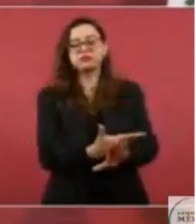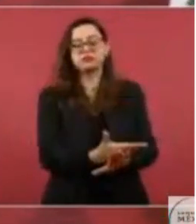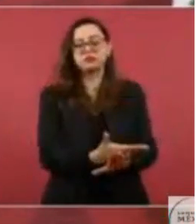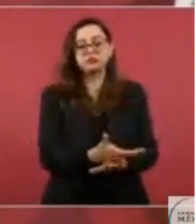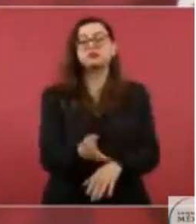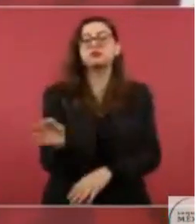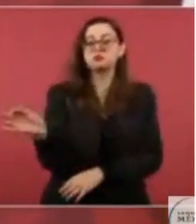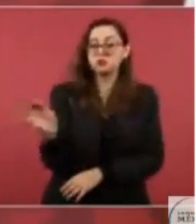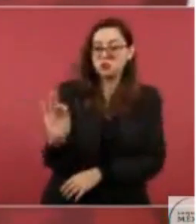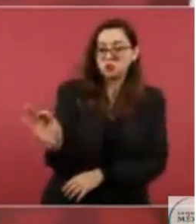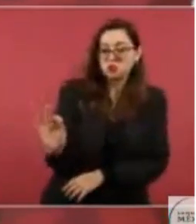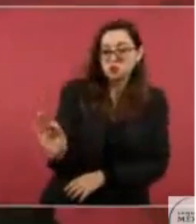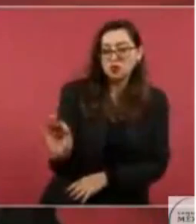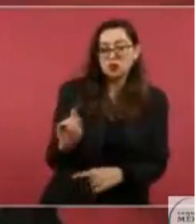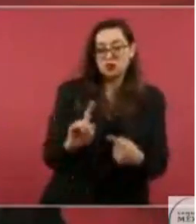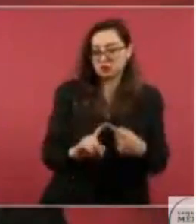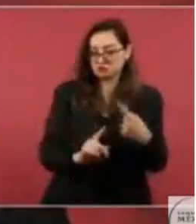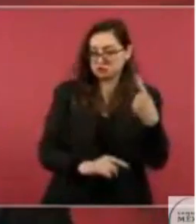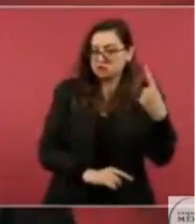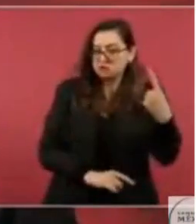Ahí está eso.